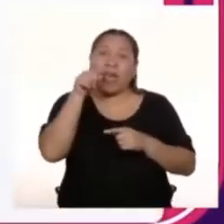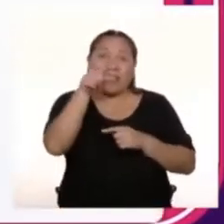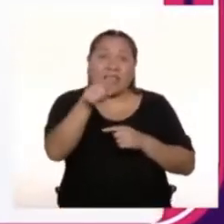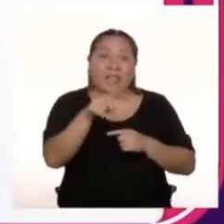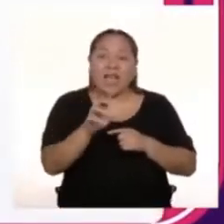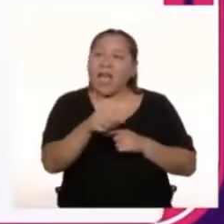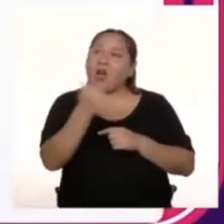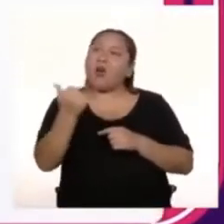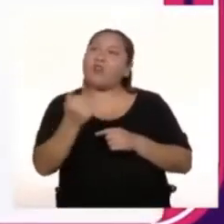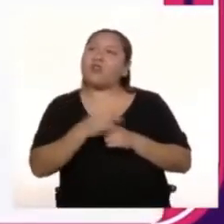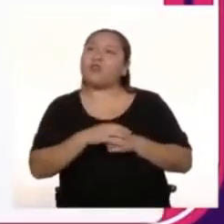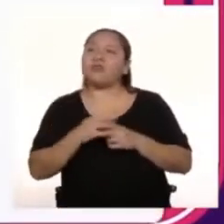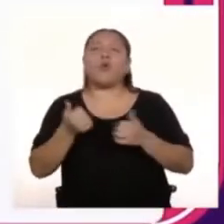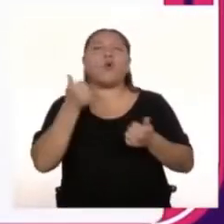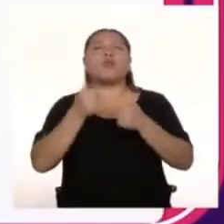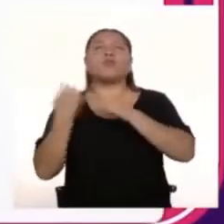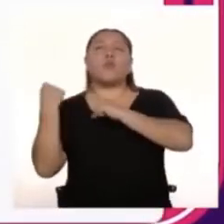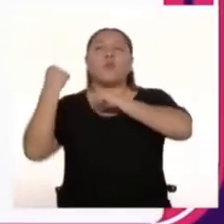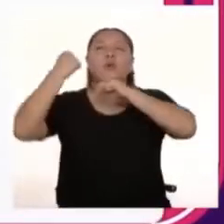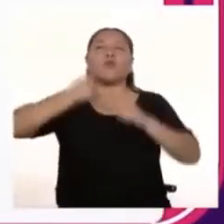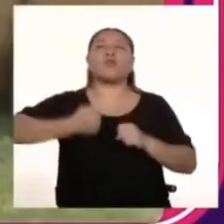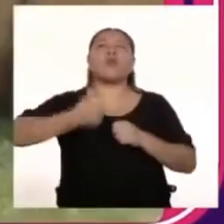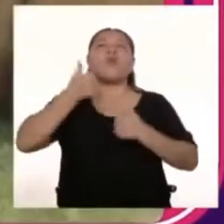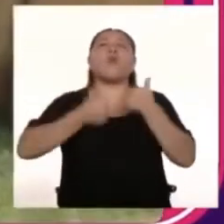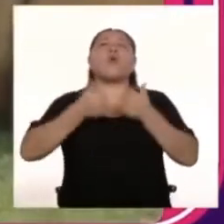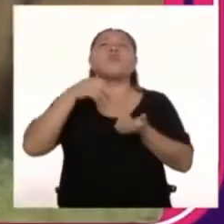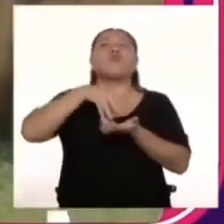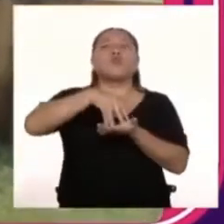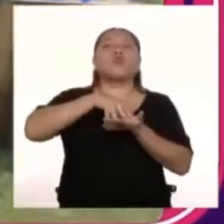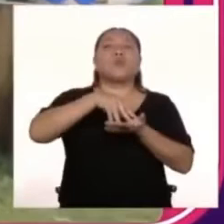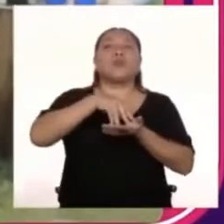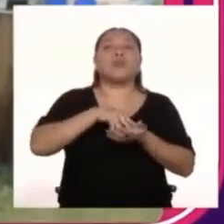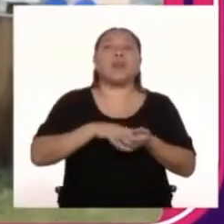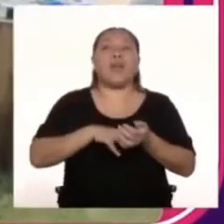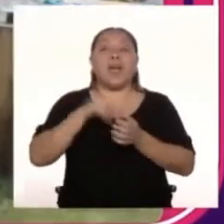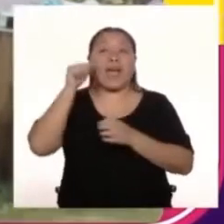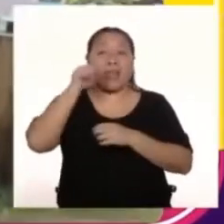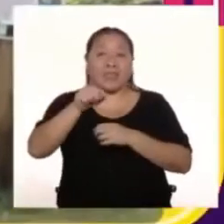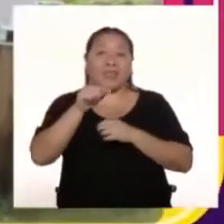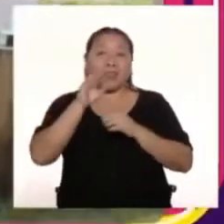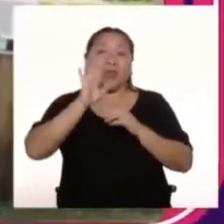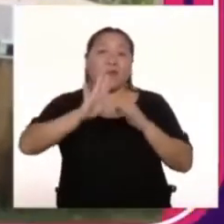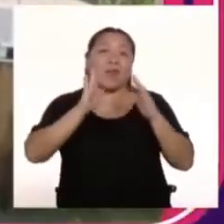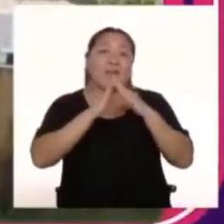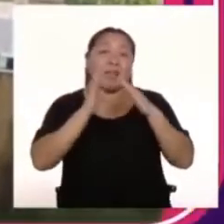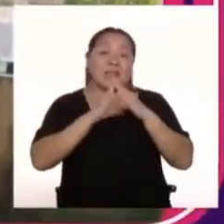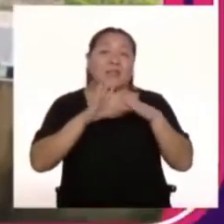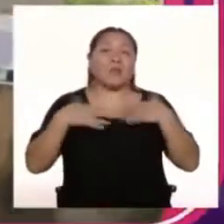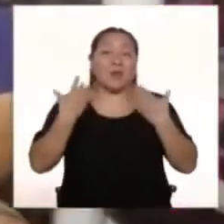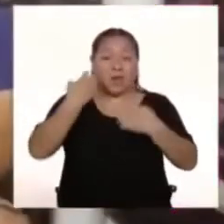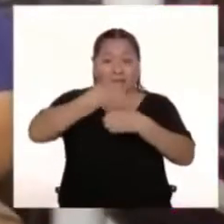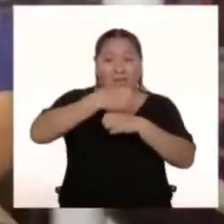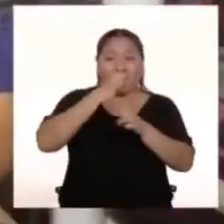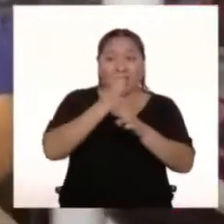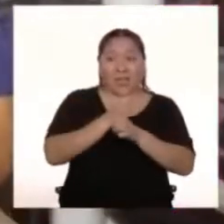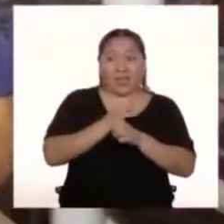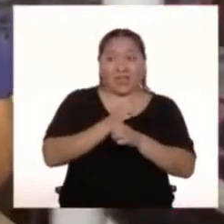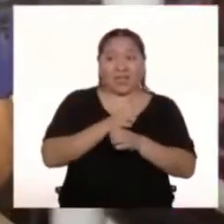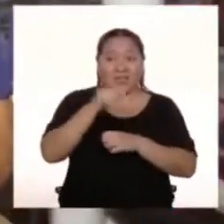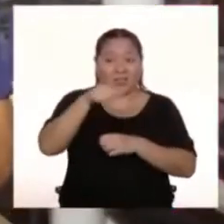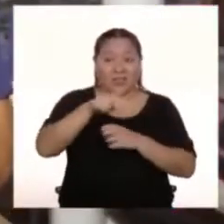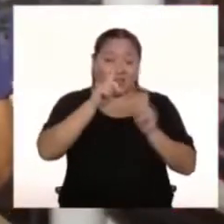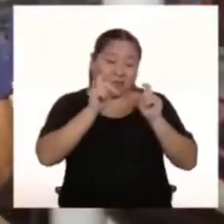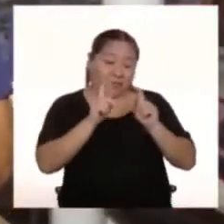¿Qué poderes puede tener? ¿Y qué debilidades puede tener? Así que ustedes en casa Ya pueden ir creando su superhéroe Con estas